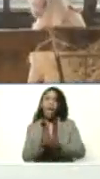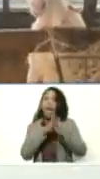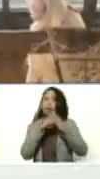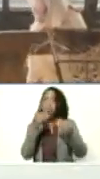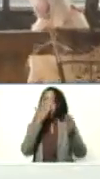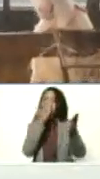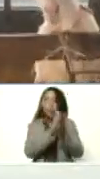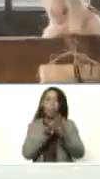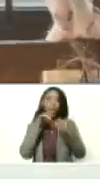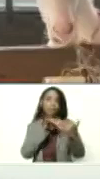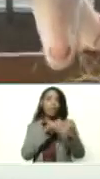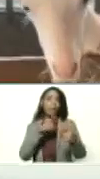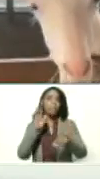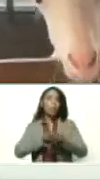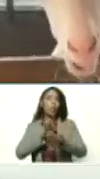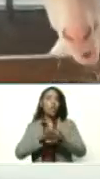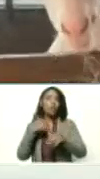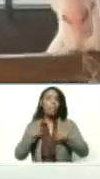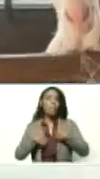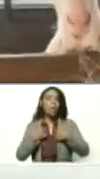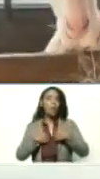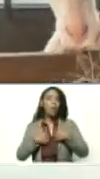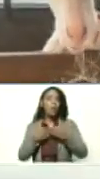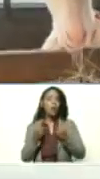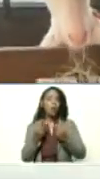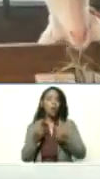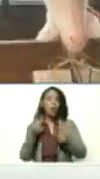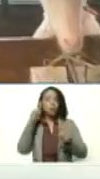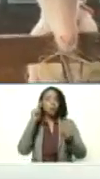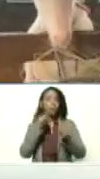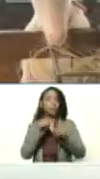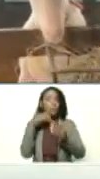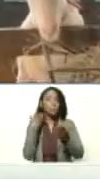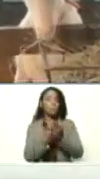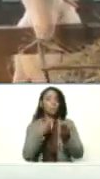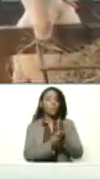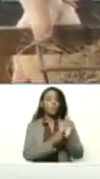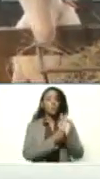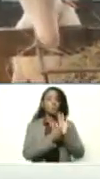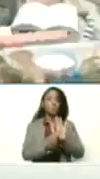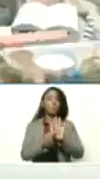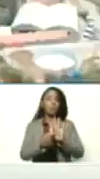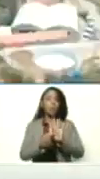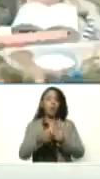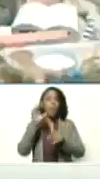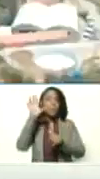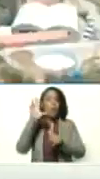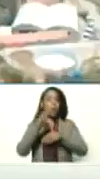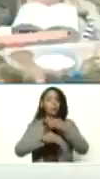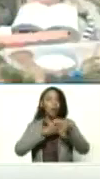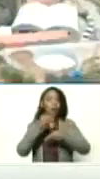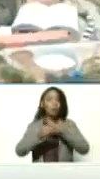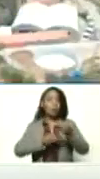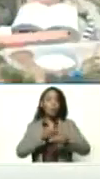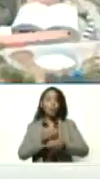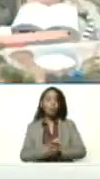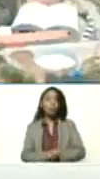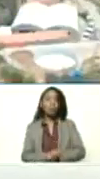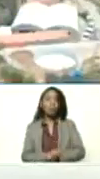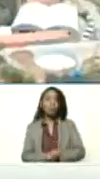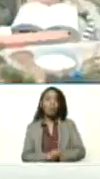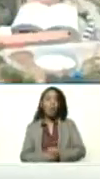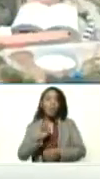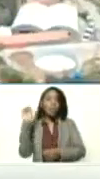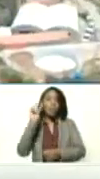los frentes de batalla por eso el miércoles de economía lo dedicamos a mostrarle a un país lo que está haciendo la